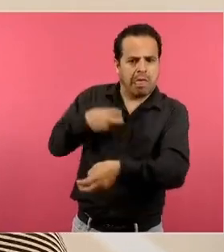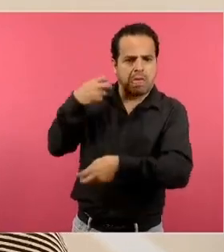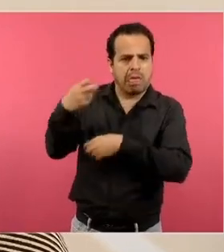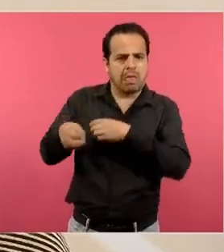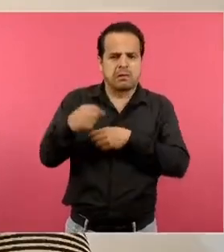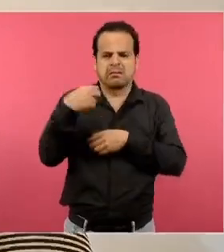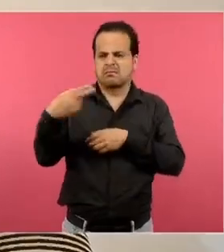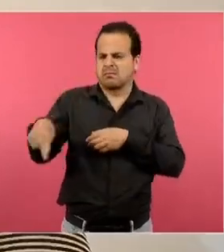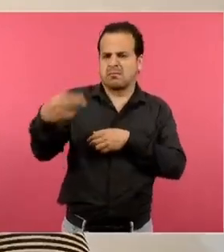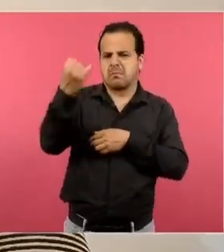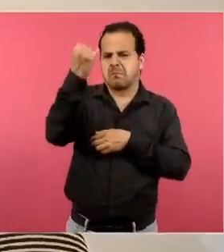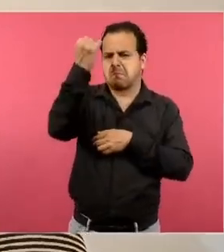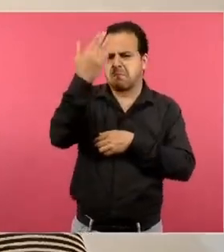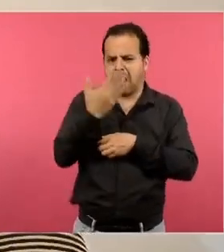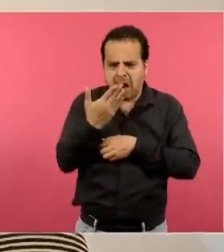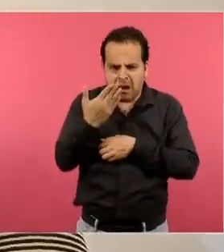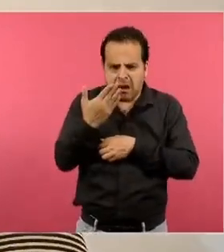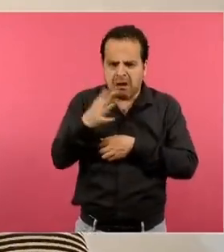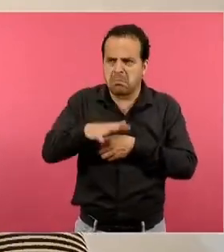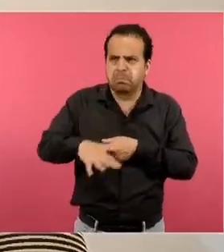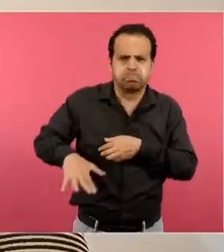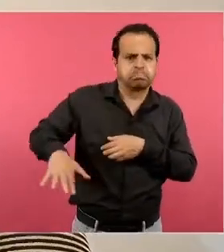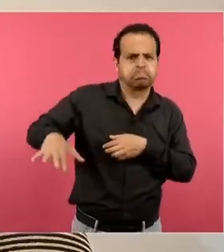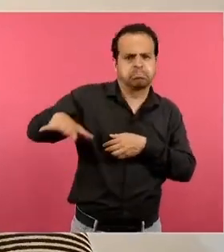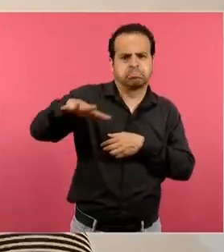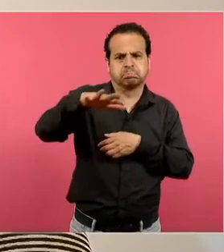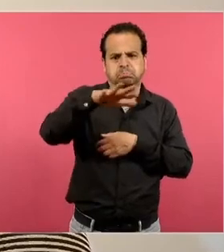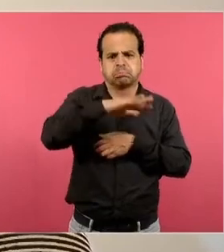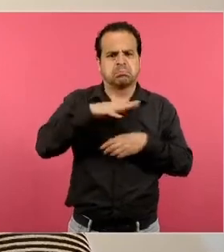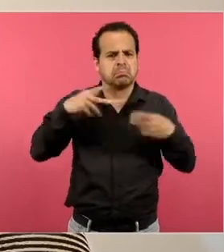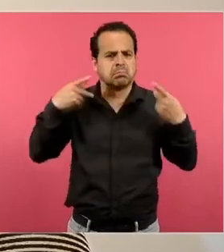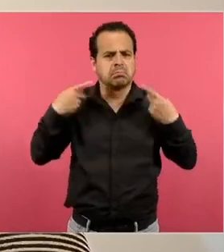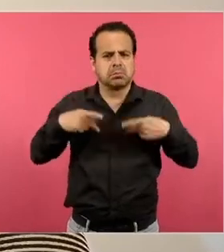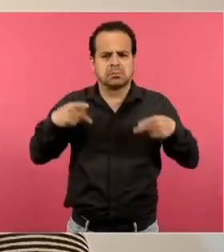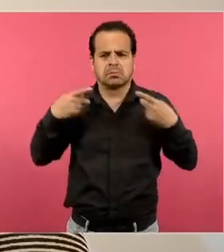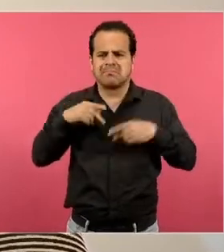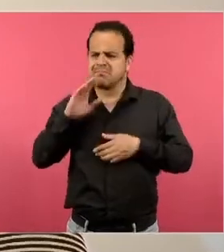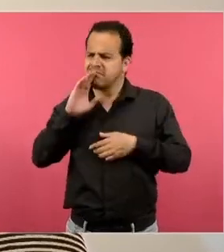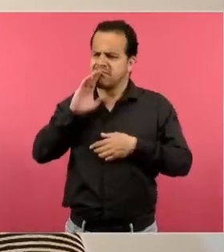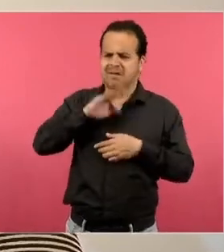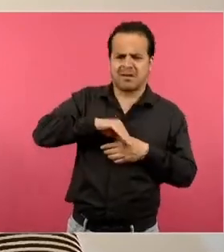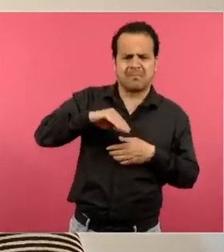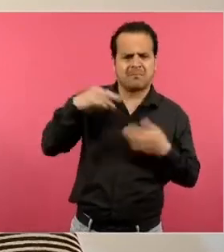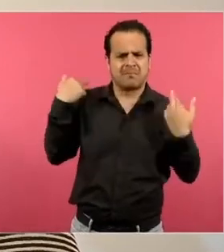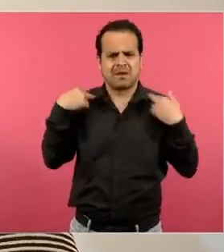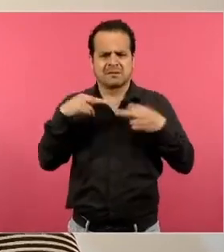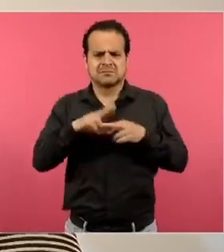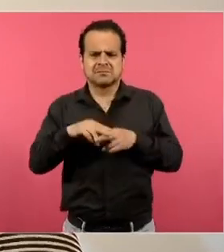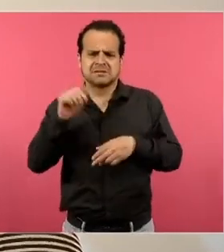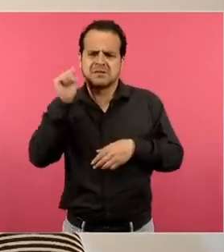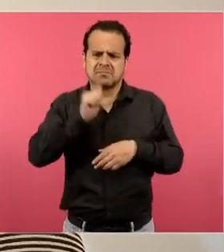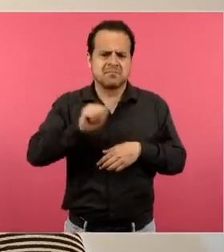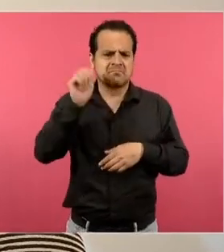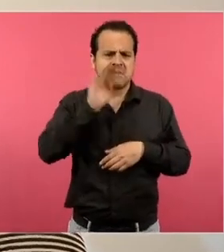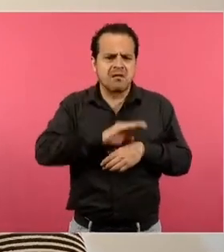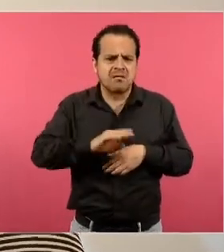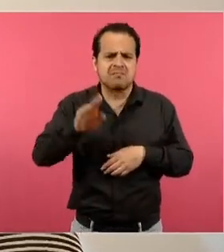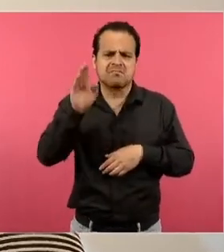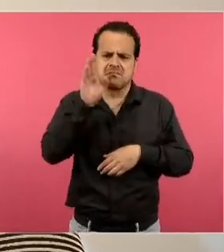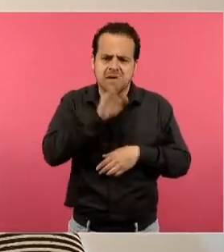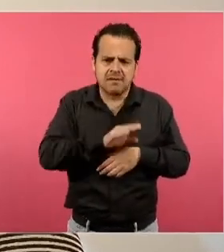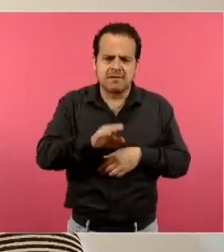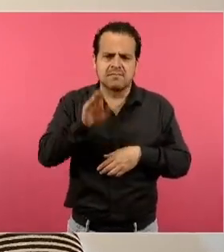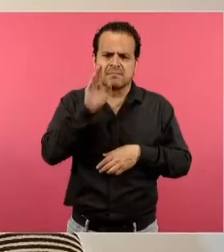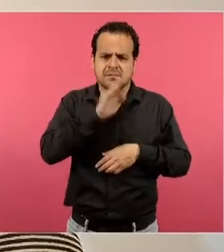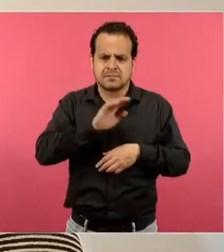los maestros en el imaginario colectivo. Y justo uno de los elementos centrales que intenta el libro es poner